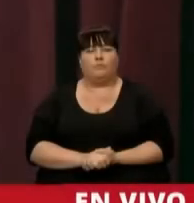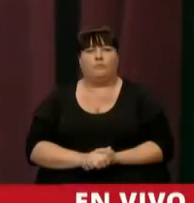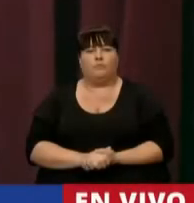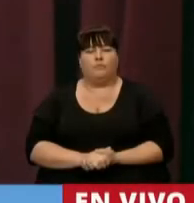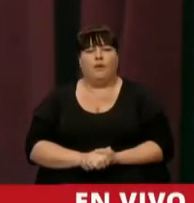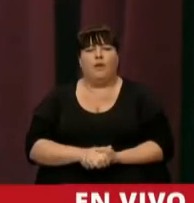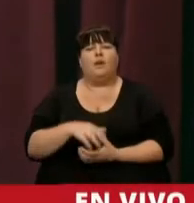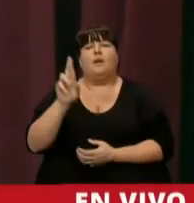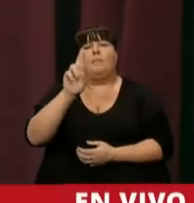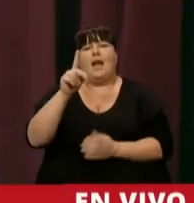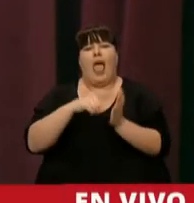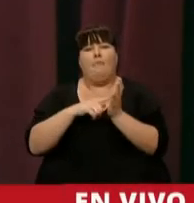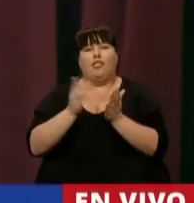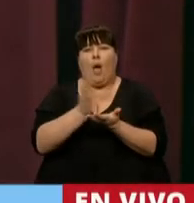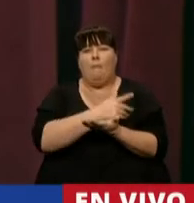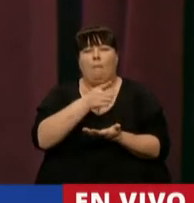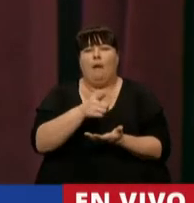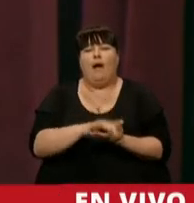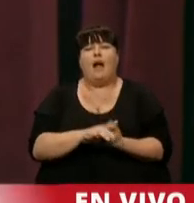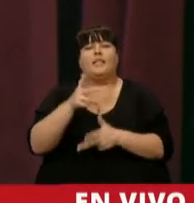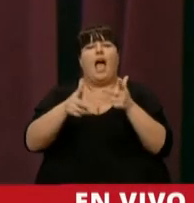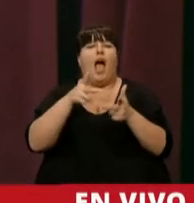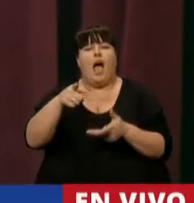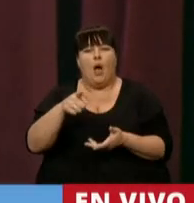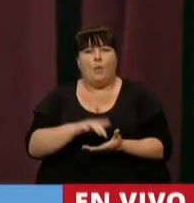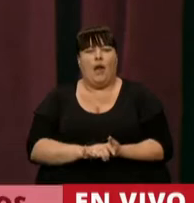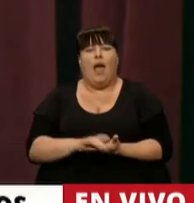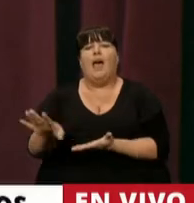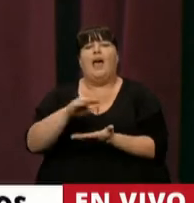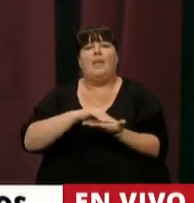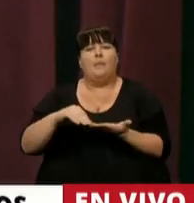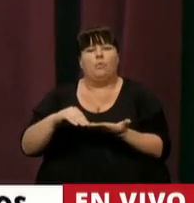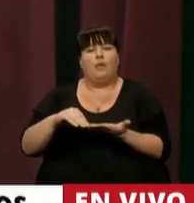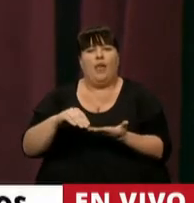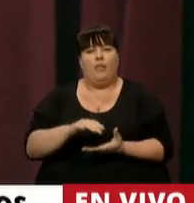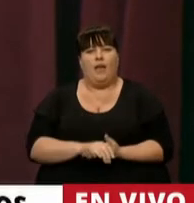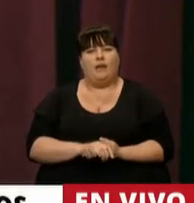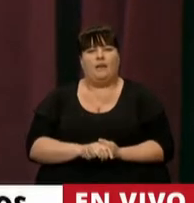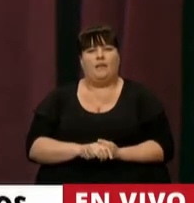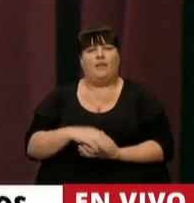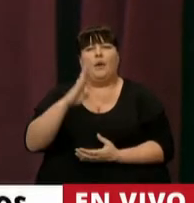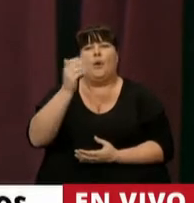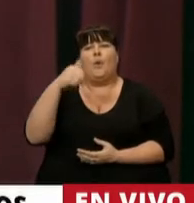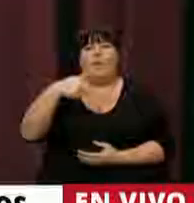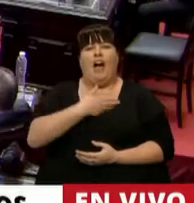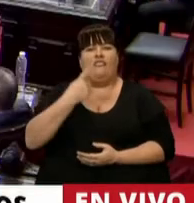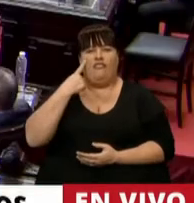Para un apartamiento del reglamento tiene la palabra la diputada Karina Banfi.